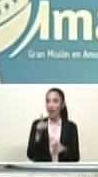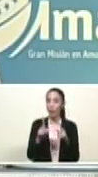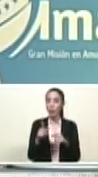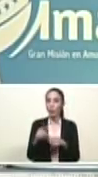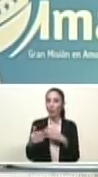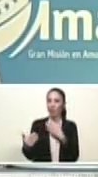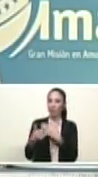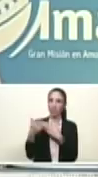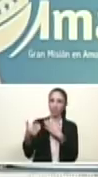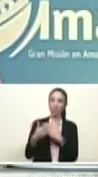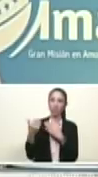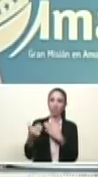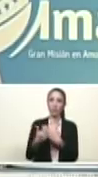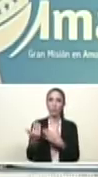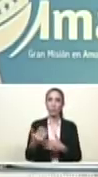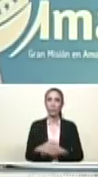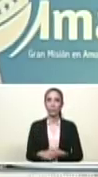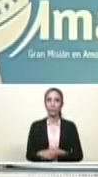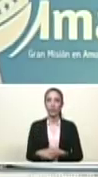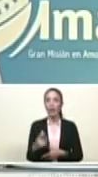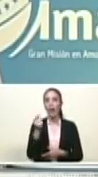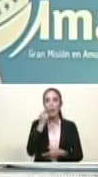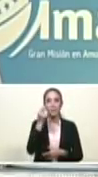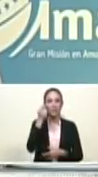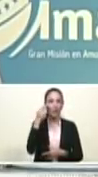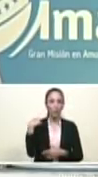Venezuela, por parte, por ejemplo, del señor Santos.